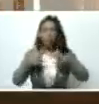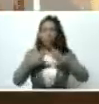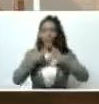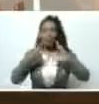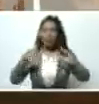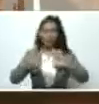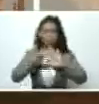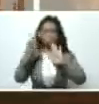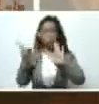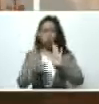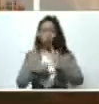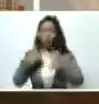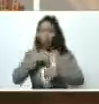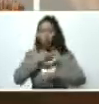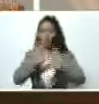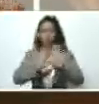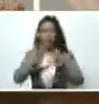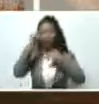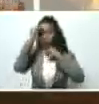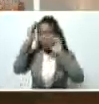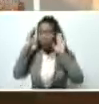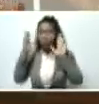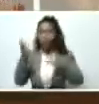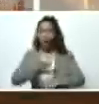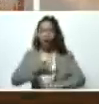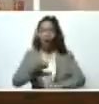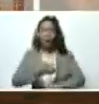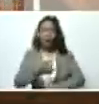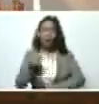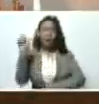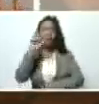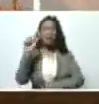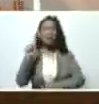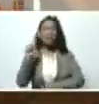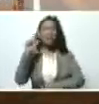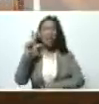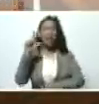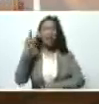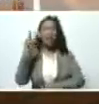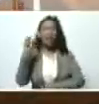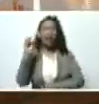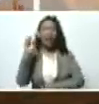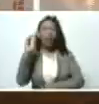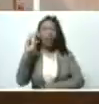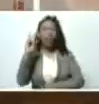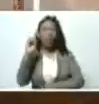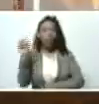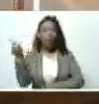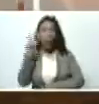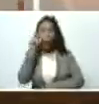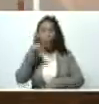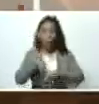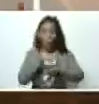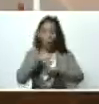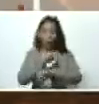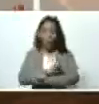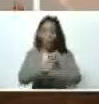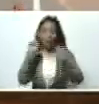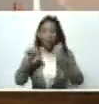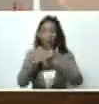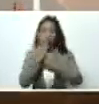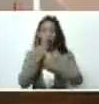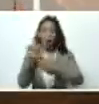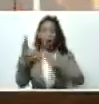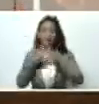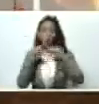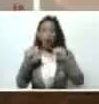Las estamos ya atendiendo. El alcalde Salvador Guerrero desde horas de la madrugada ha estado activo con todas las